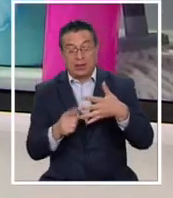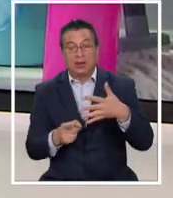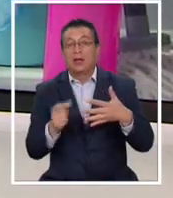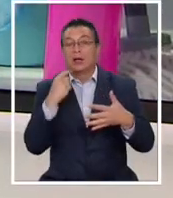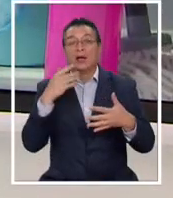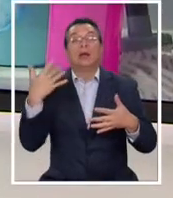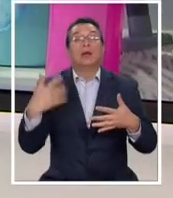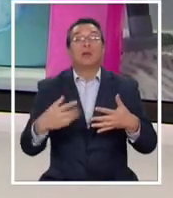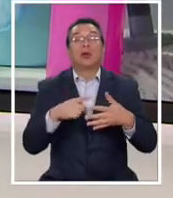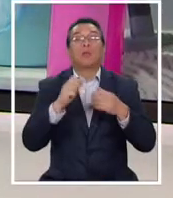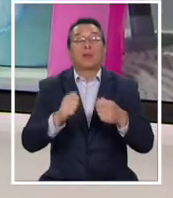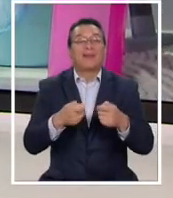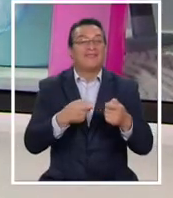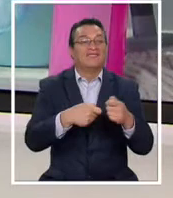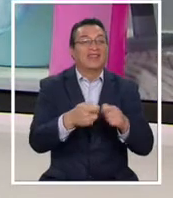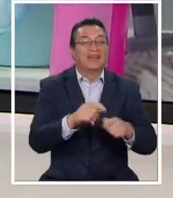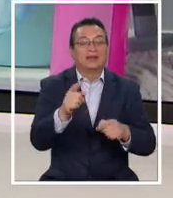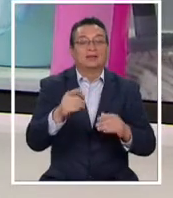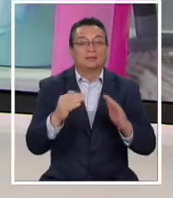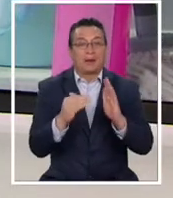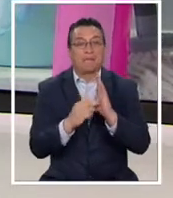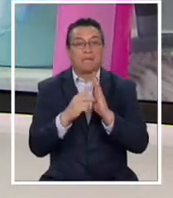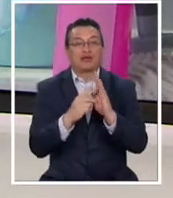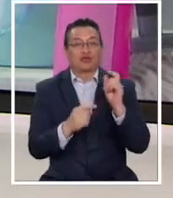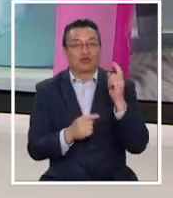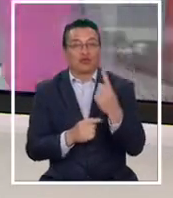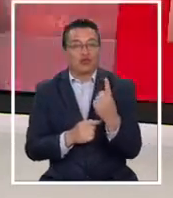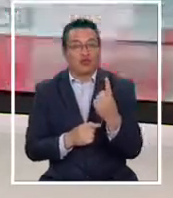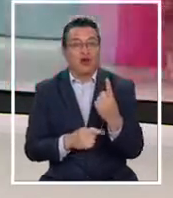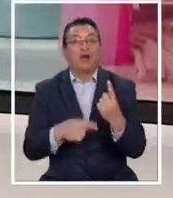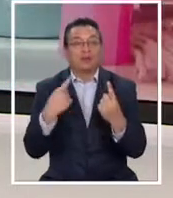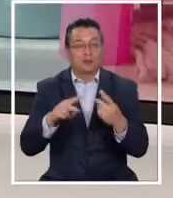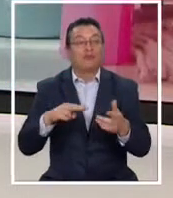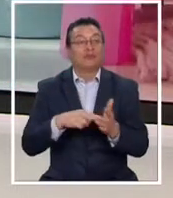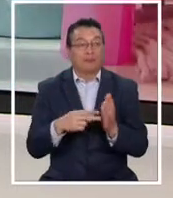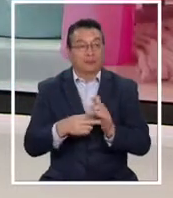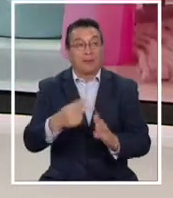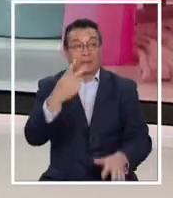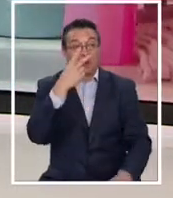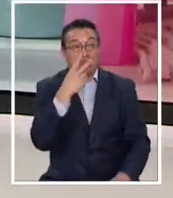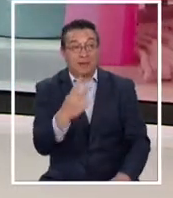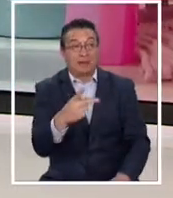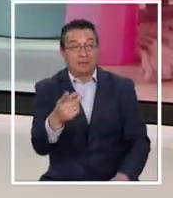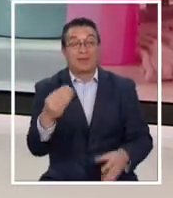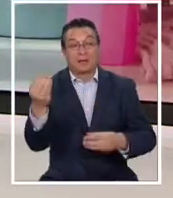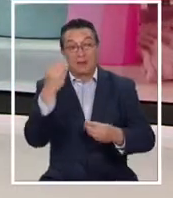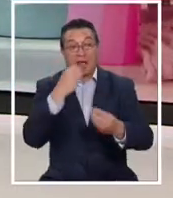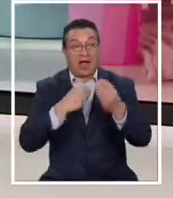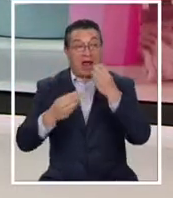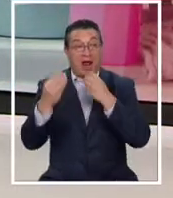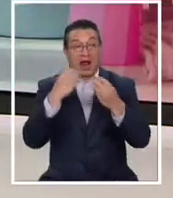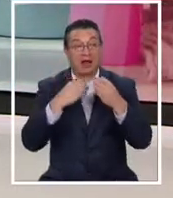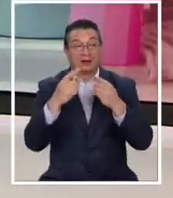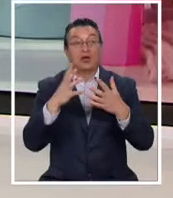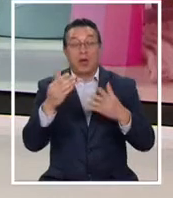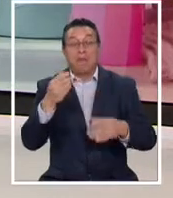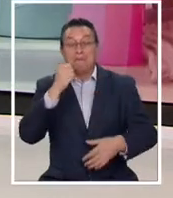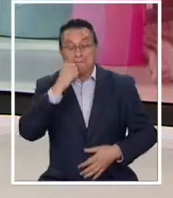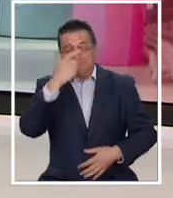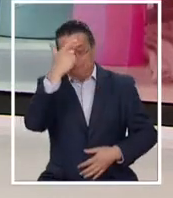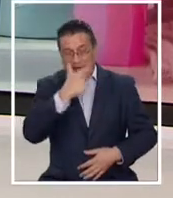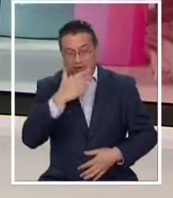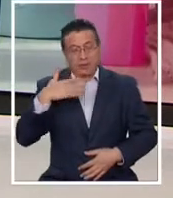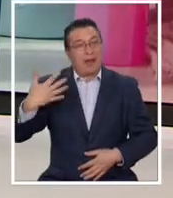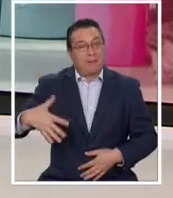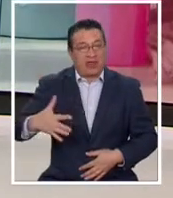esenciales que se pueden vender en cuarentena, un tema que estaba en la polémica. Veamos, primero están los relativos a la subsistencia de